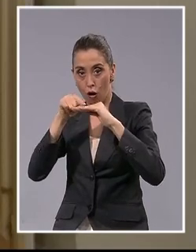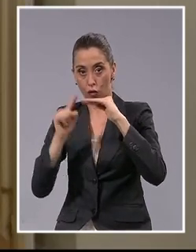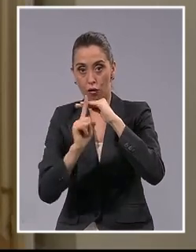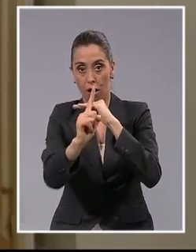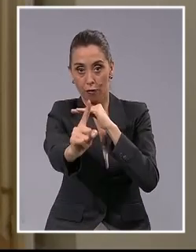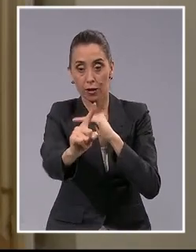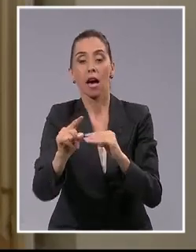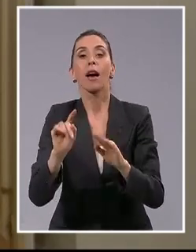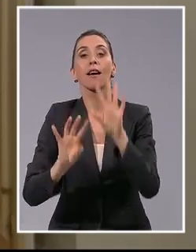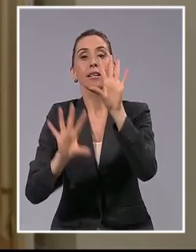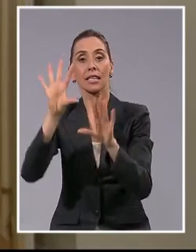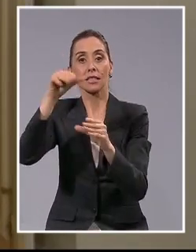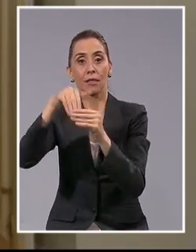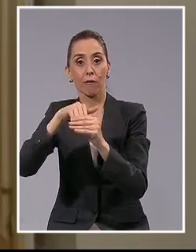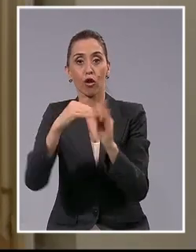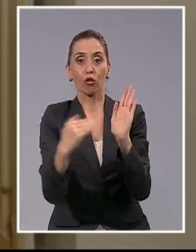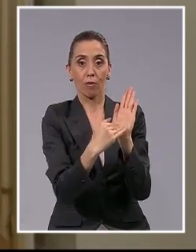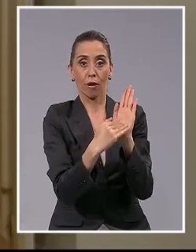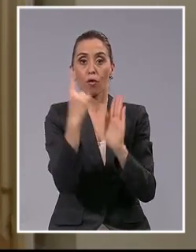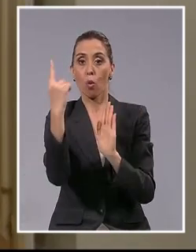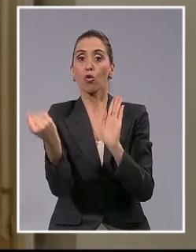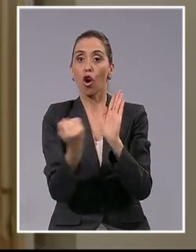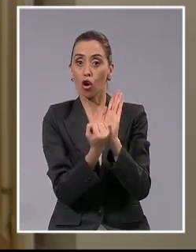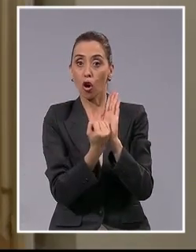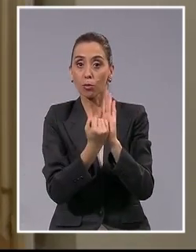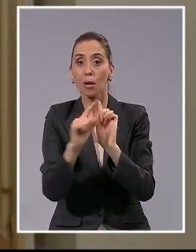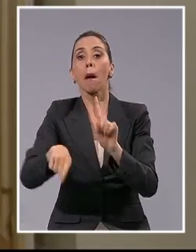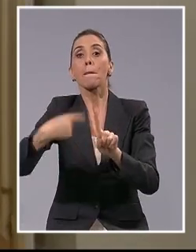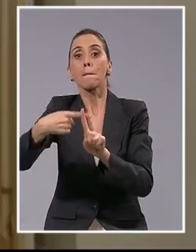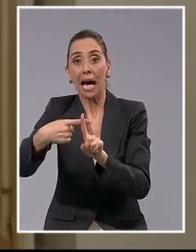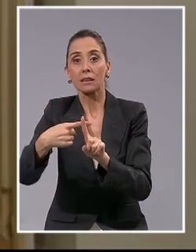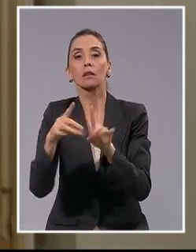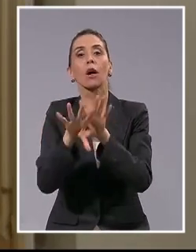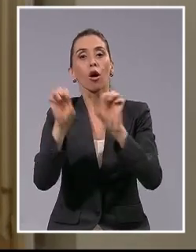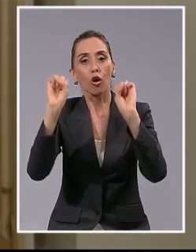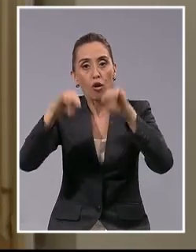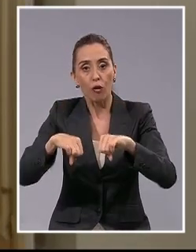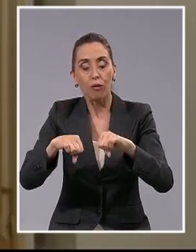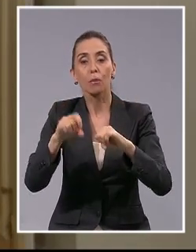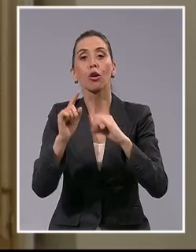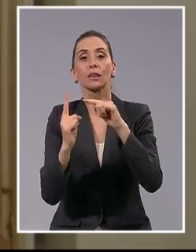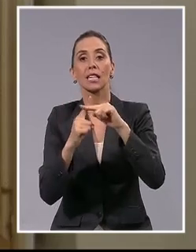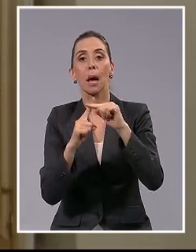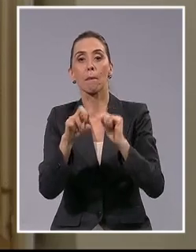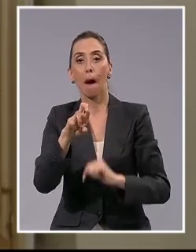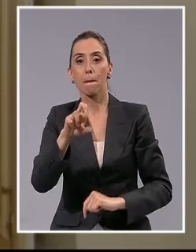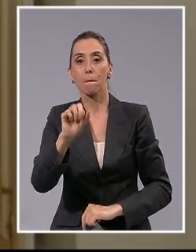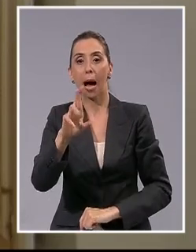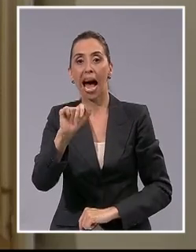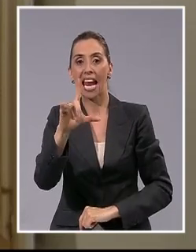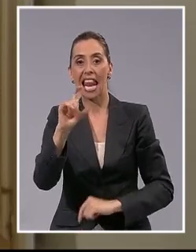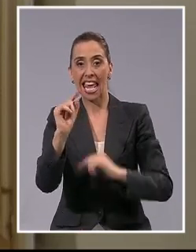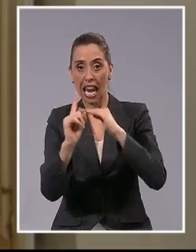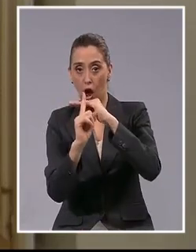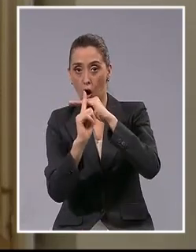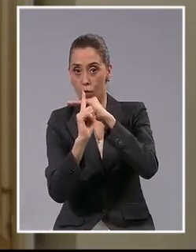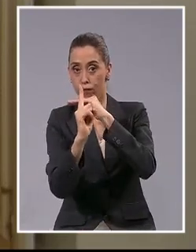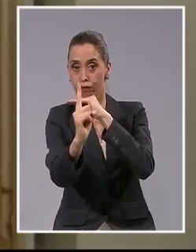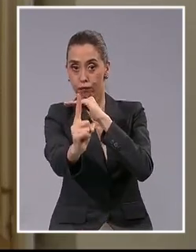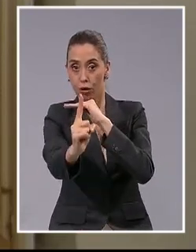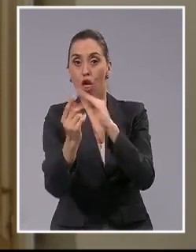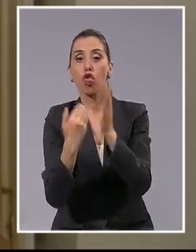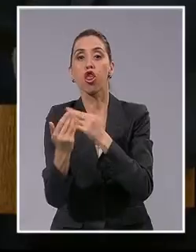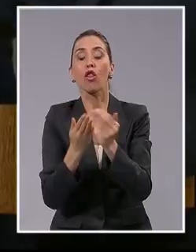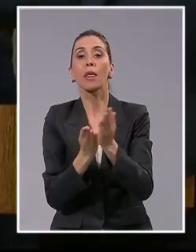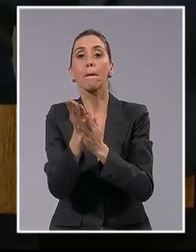por 15 votos a favor y uno en contra, confirmó que ese paralelo pasa por el hito 1 y